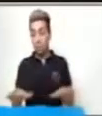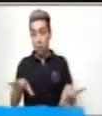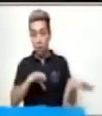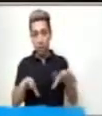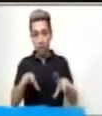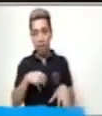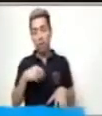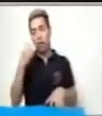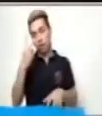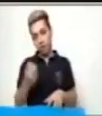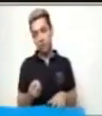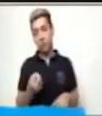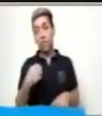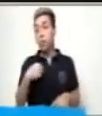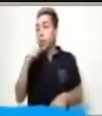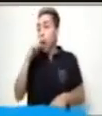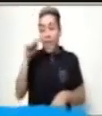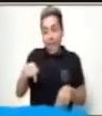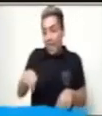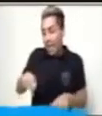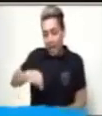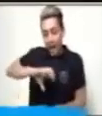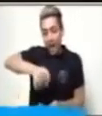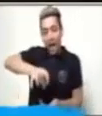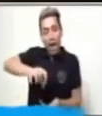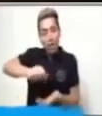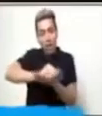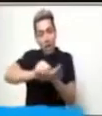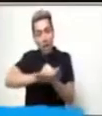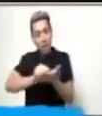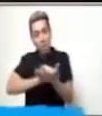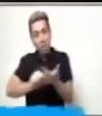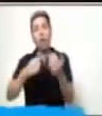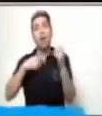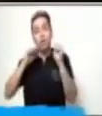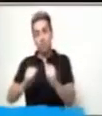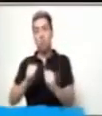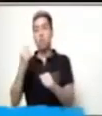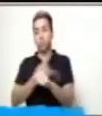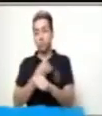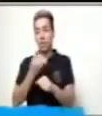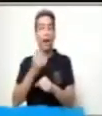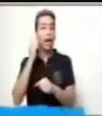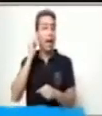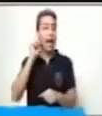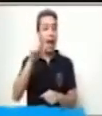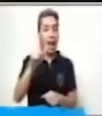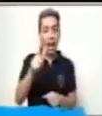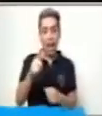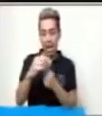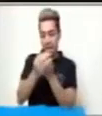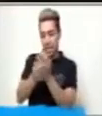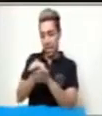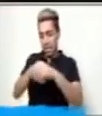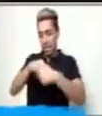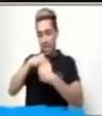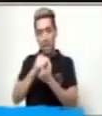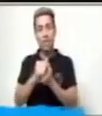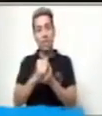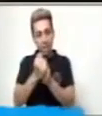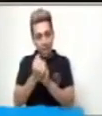Como no tengo agua y jabón, utilizaré un poco de gel con alcohol. Esto